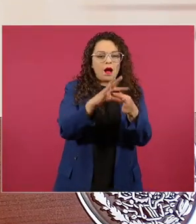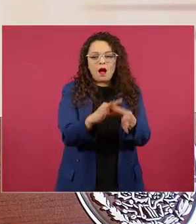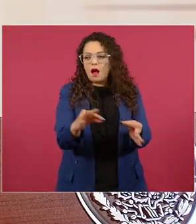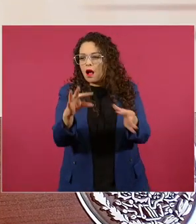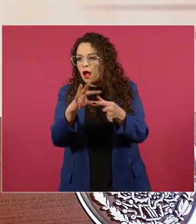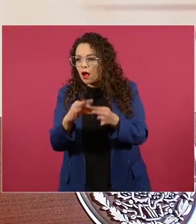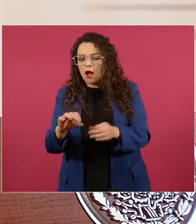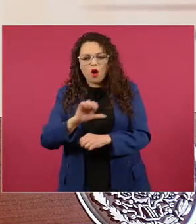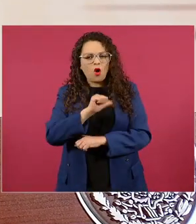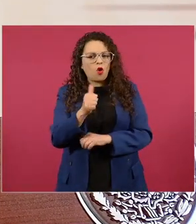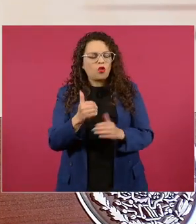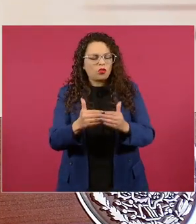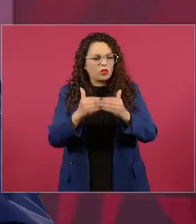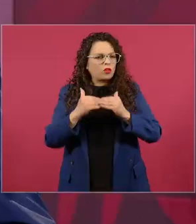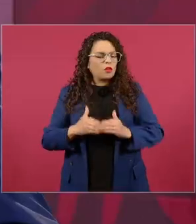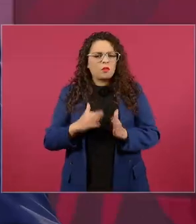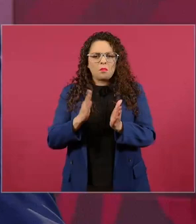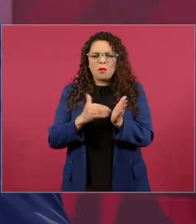documentos